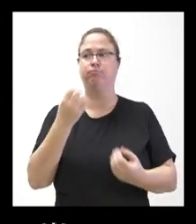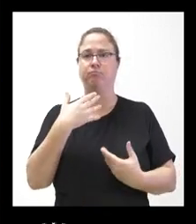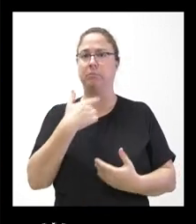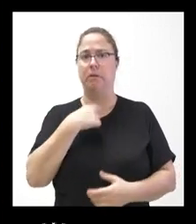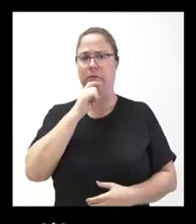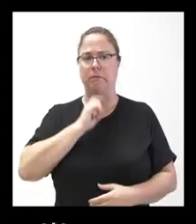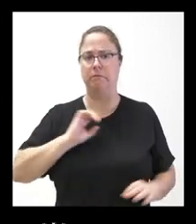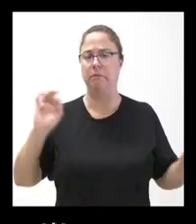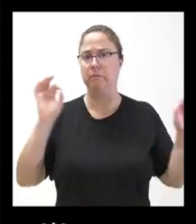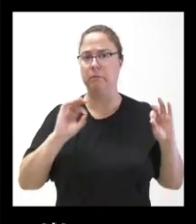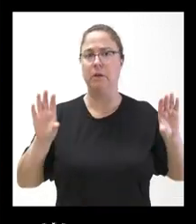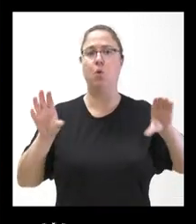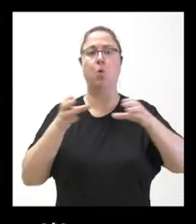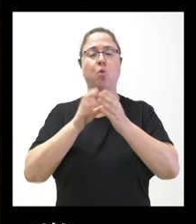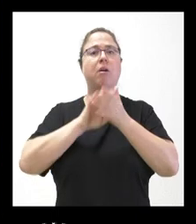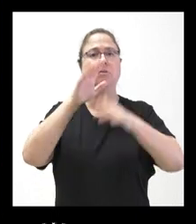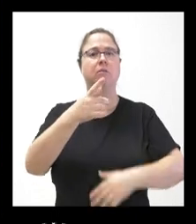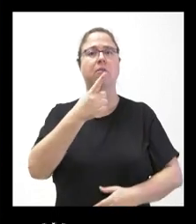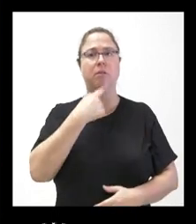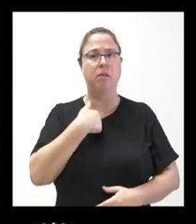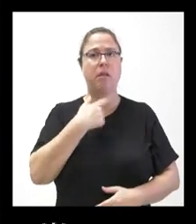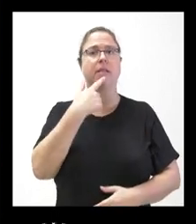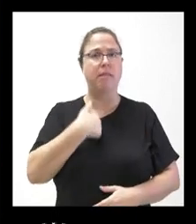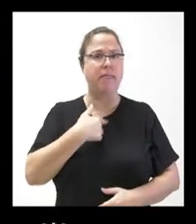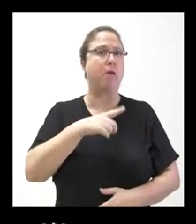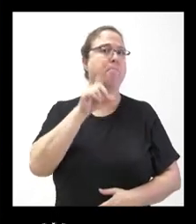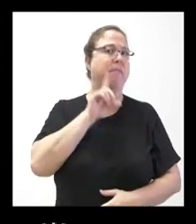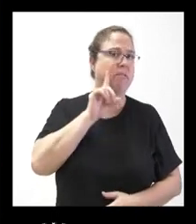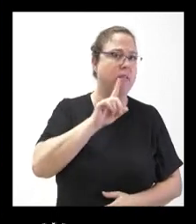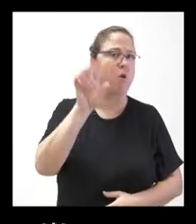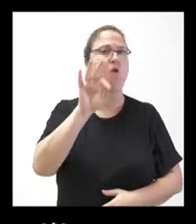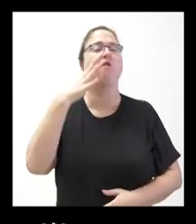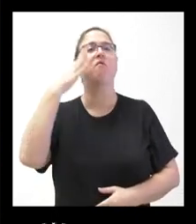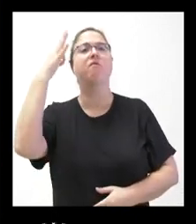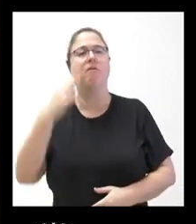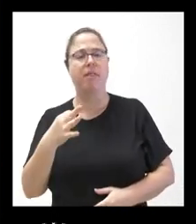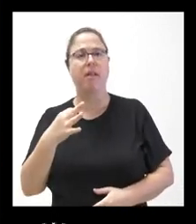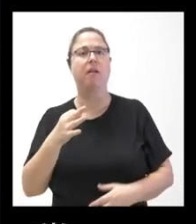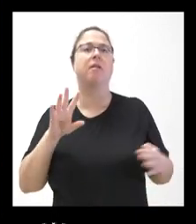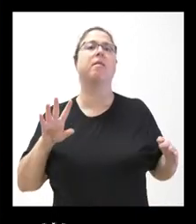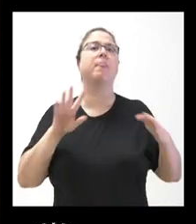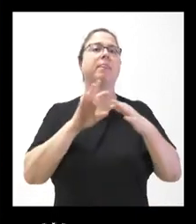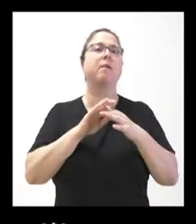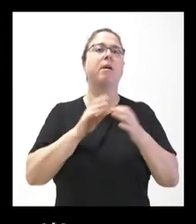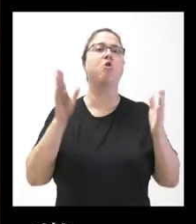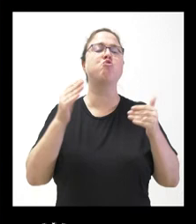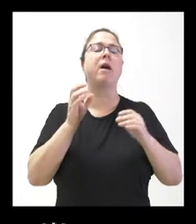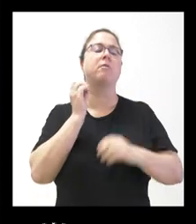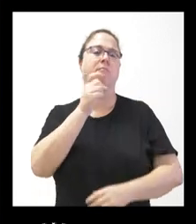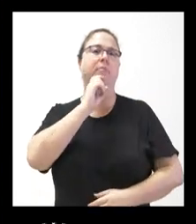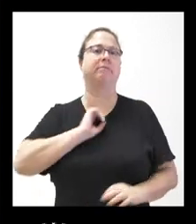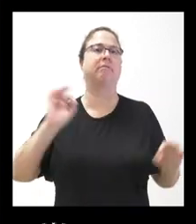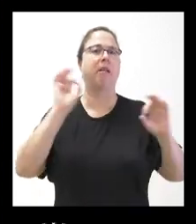notificación por parte de la Junta de Castilla y León, la Comisión Europea está mintiendo o dice la verdad respecto a esa falta de comunicación de las medidas.